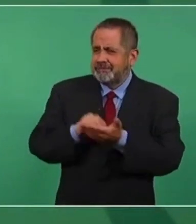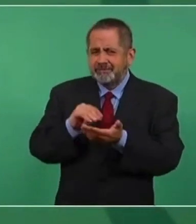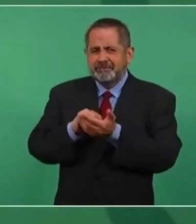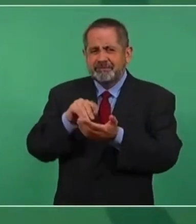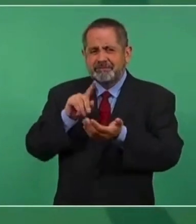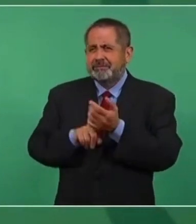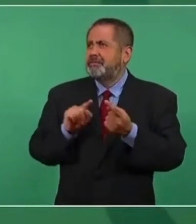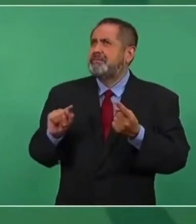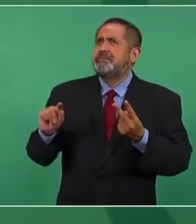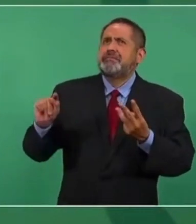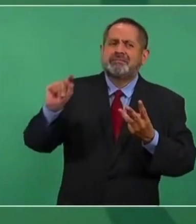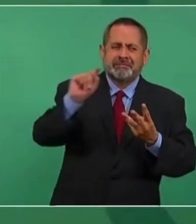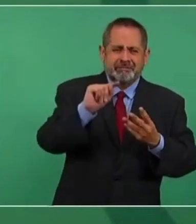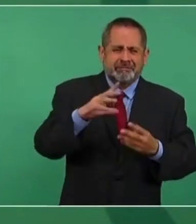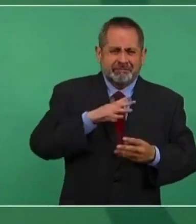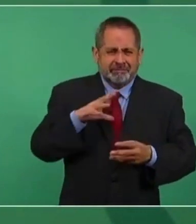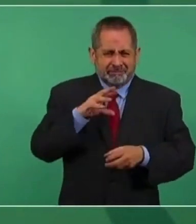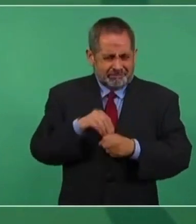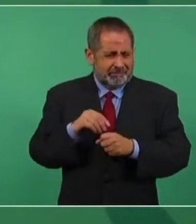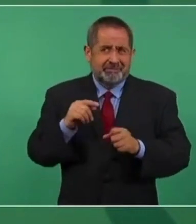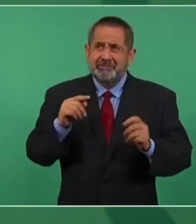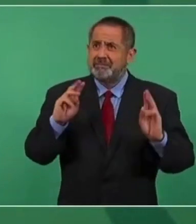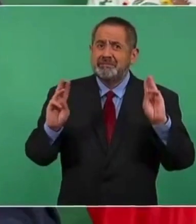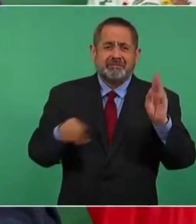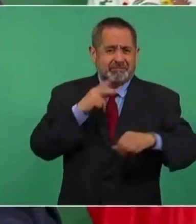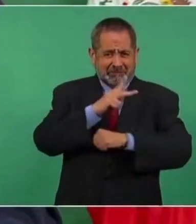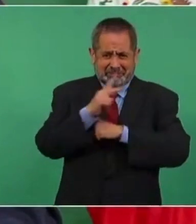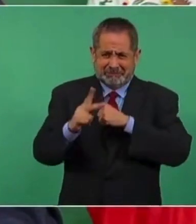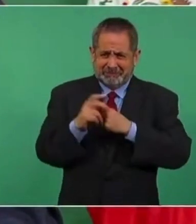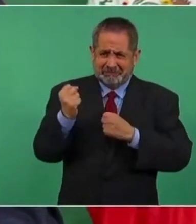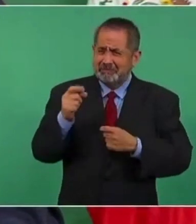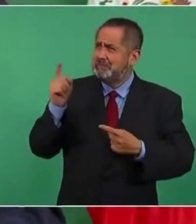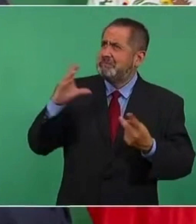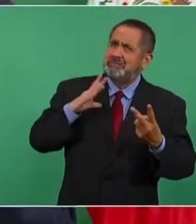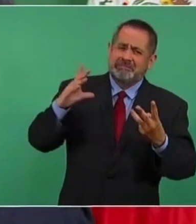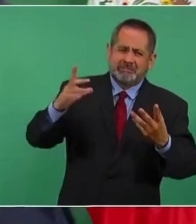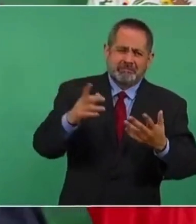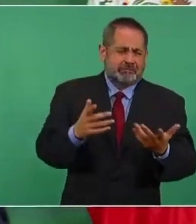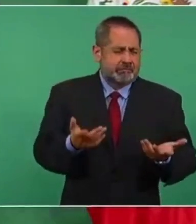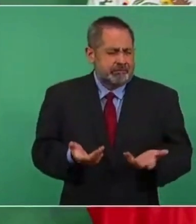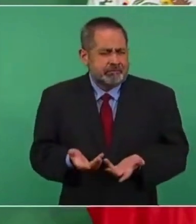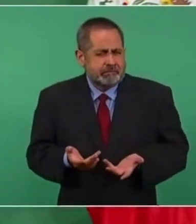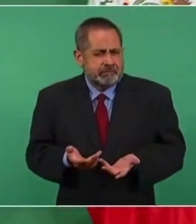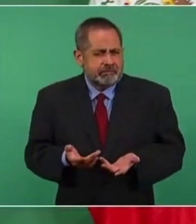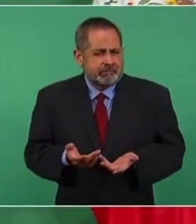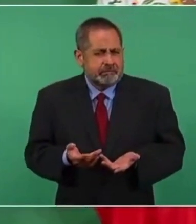con carbón, las grandes potencias. Mientras,